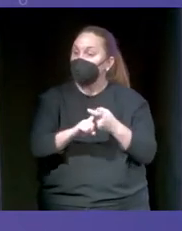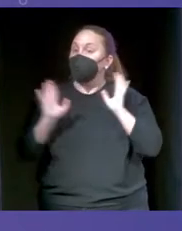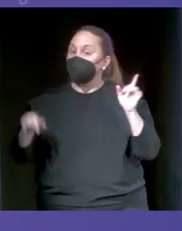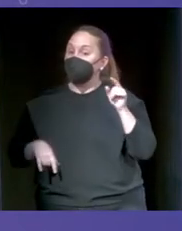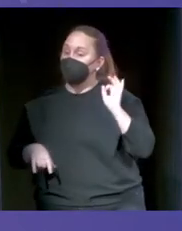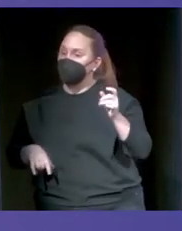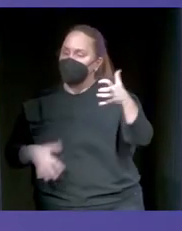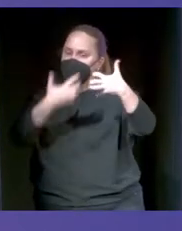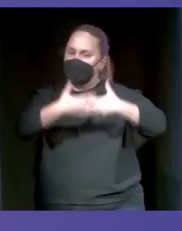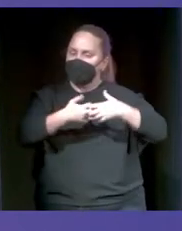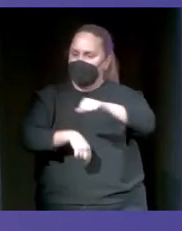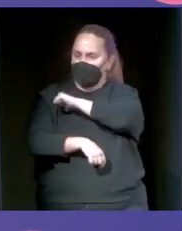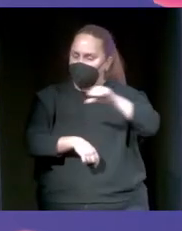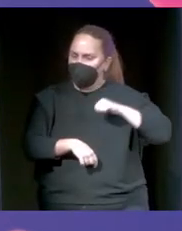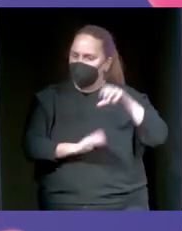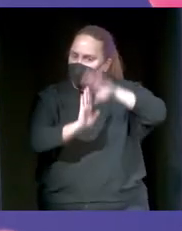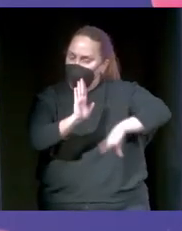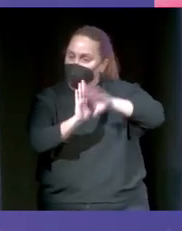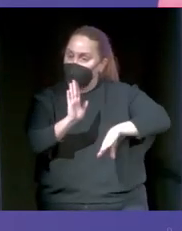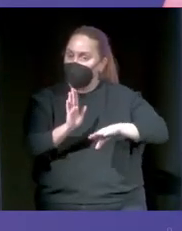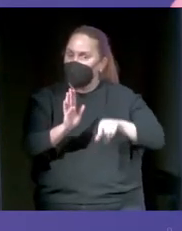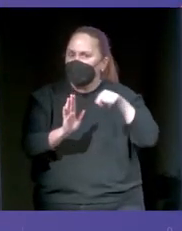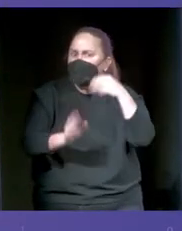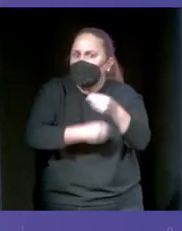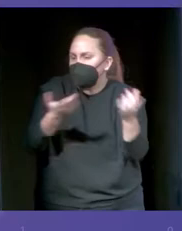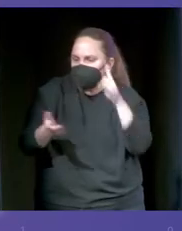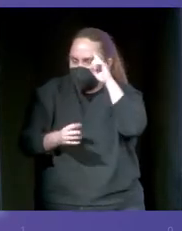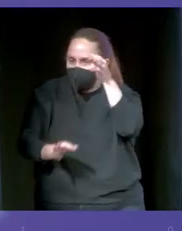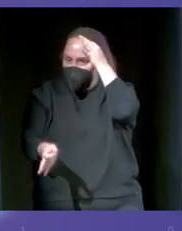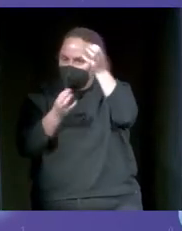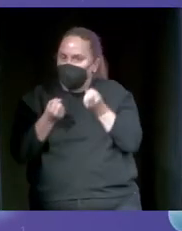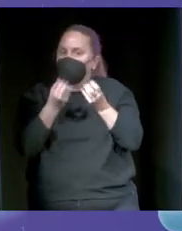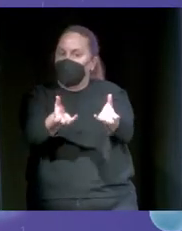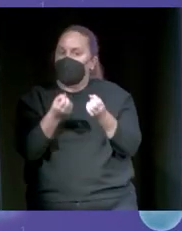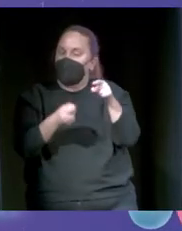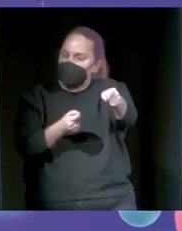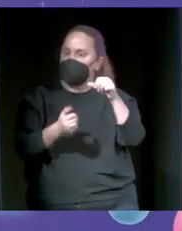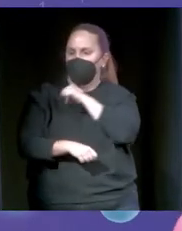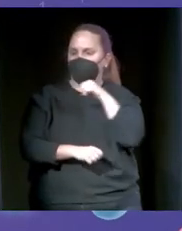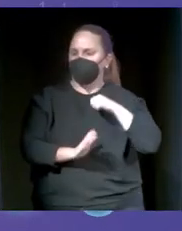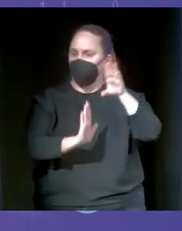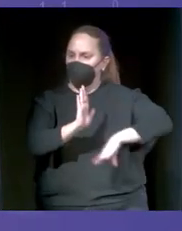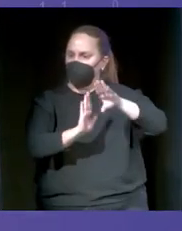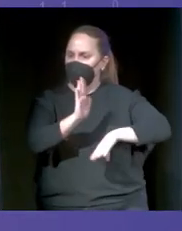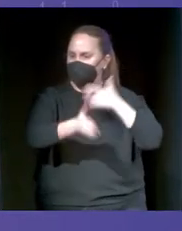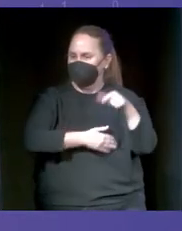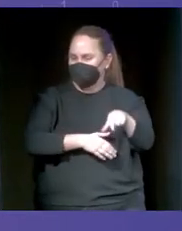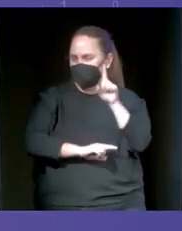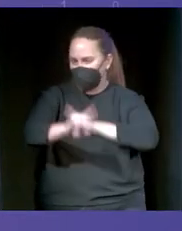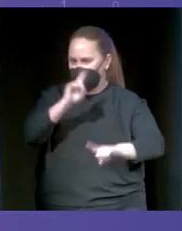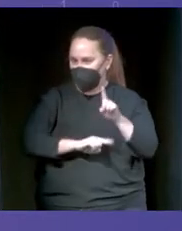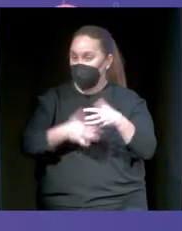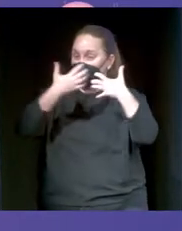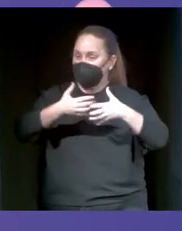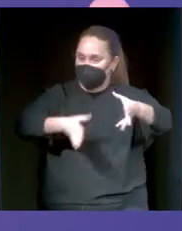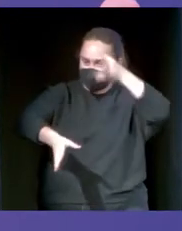autoprogramado. No me preguntes a mí qué hace la máquina. Yo le he dado datos y ella se ha autoprogramado. Ese es el gran problema que hay detrás del Deep Learning. Por